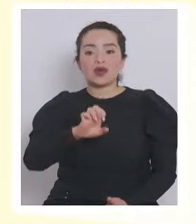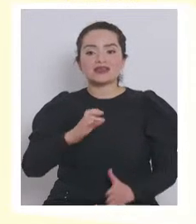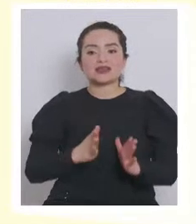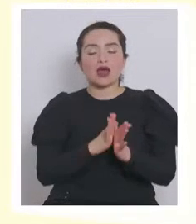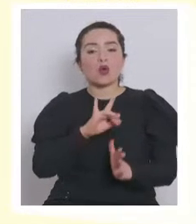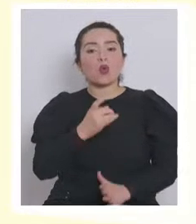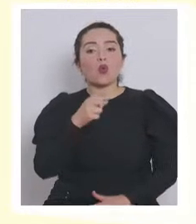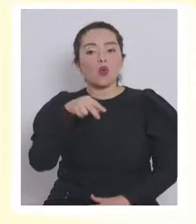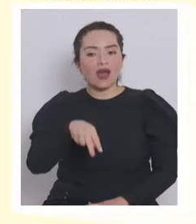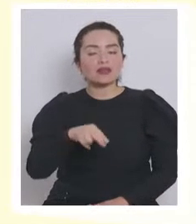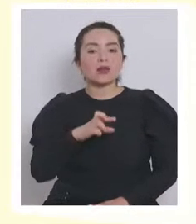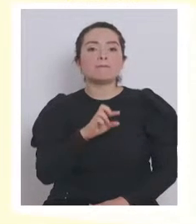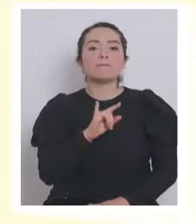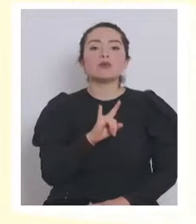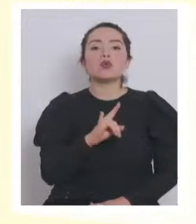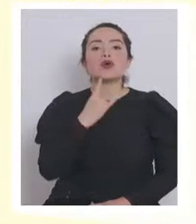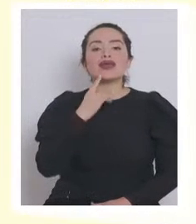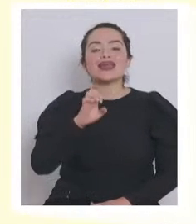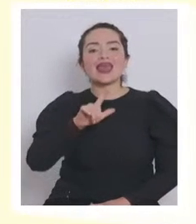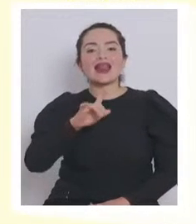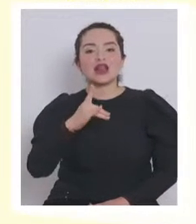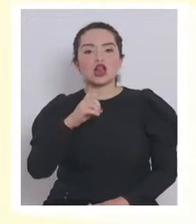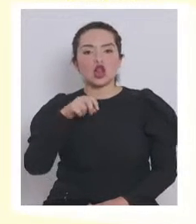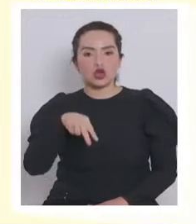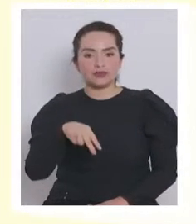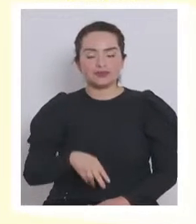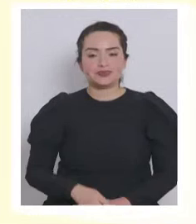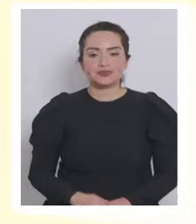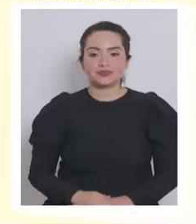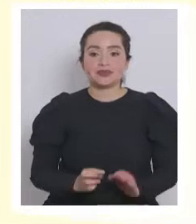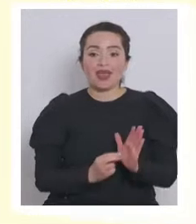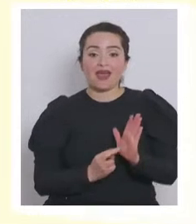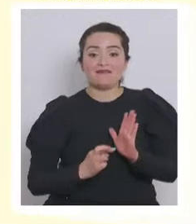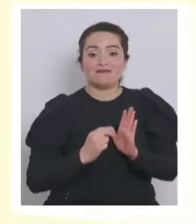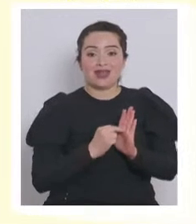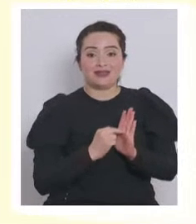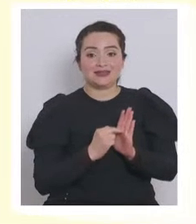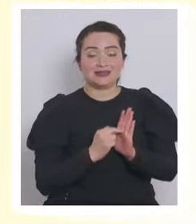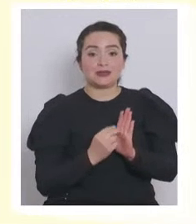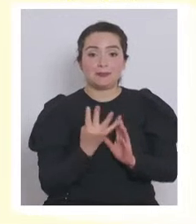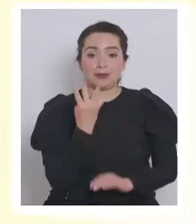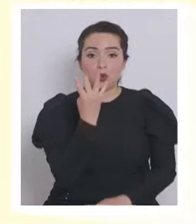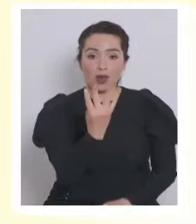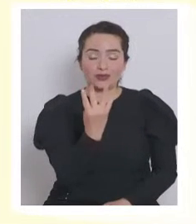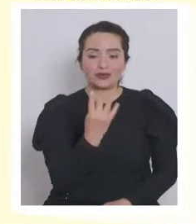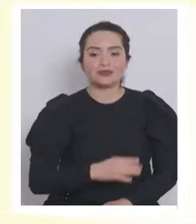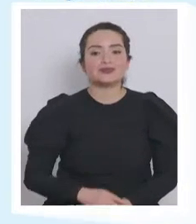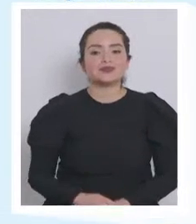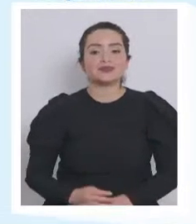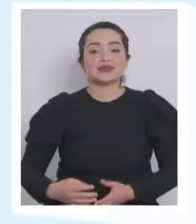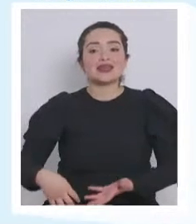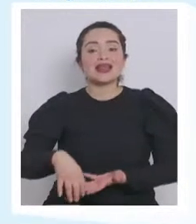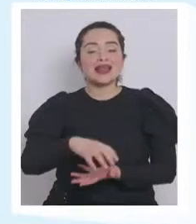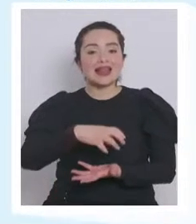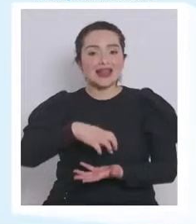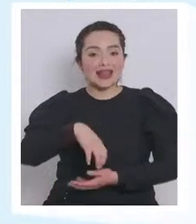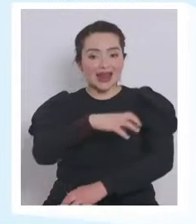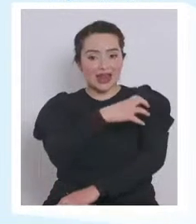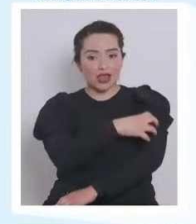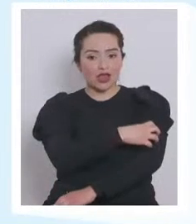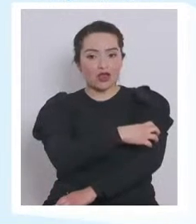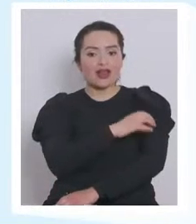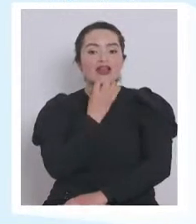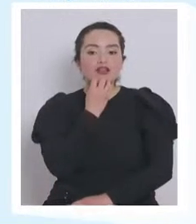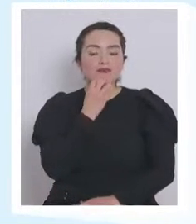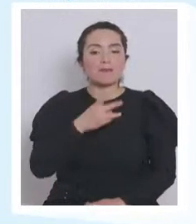de la Costa y Pukeldón. Avanzan a apertura inicial. En la región de Antofagasta, María Elena